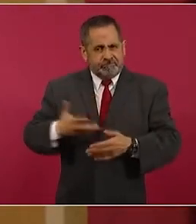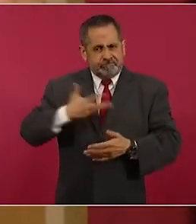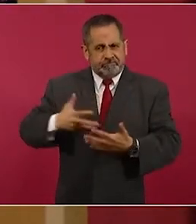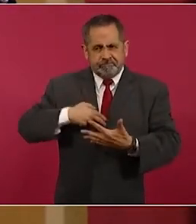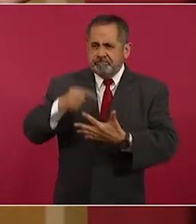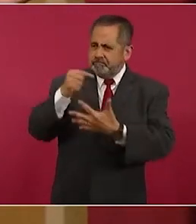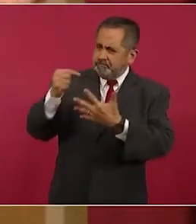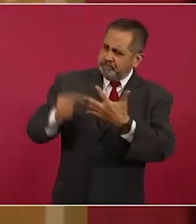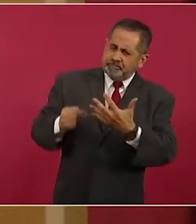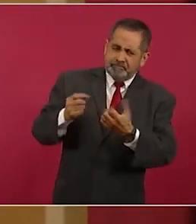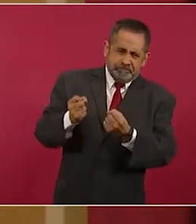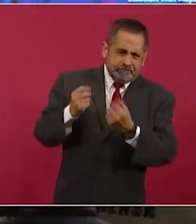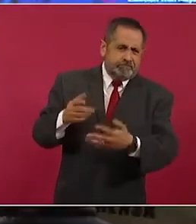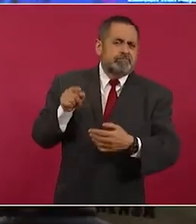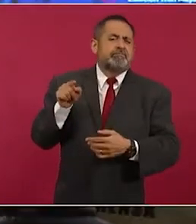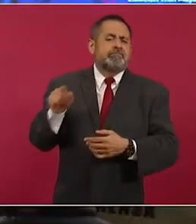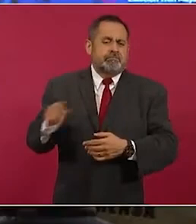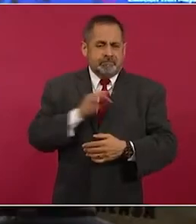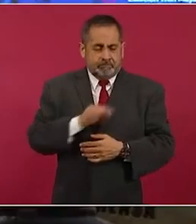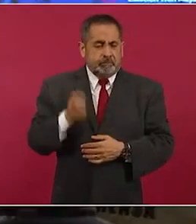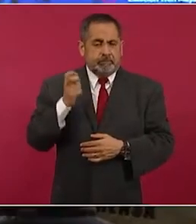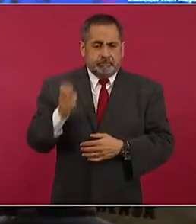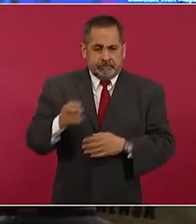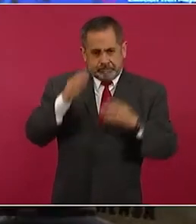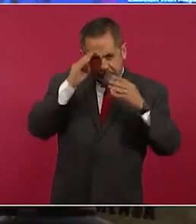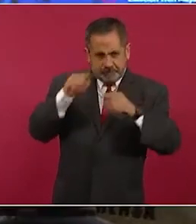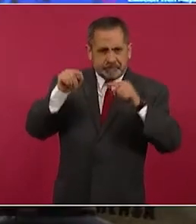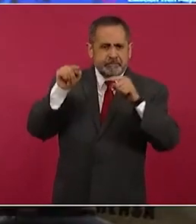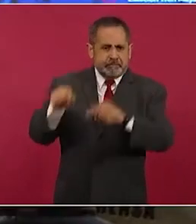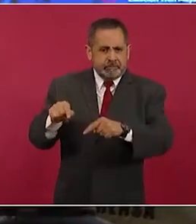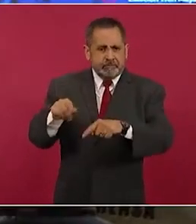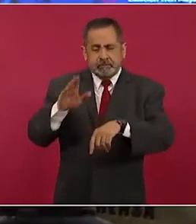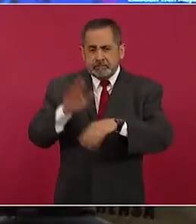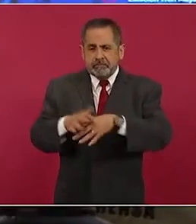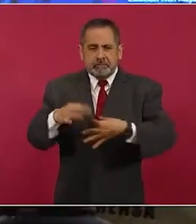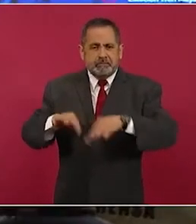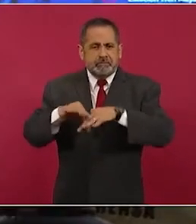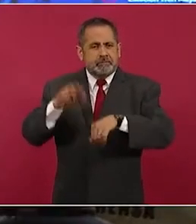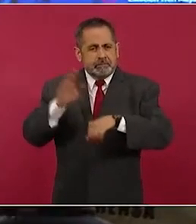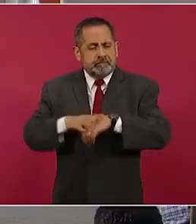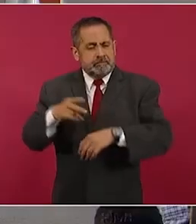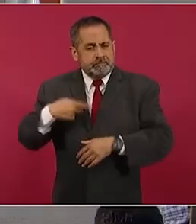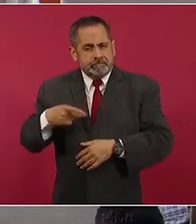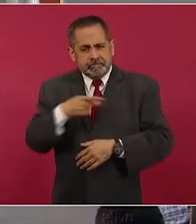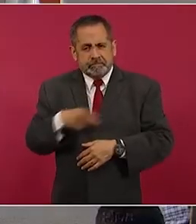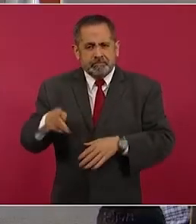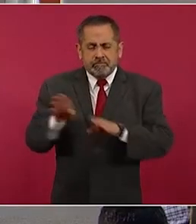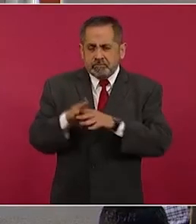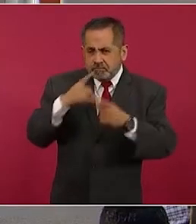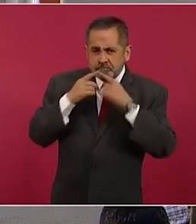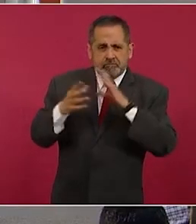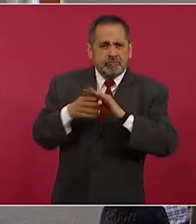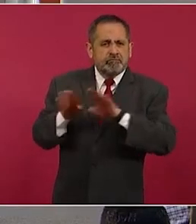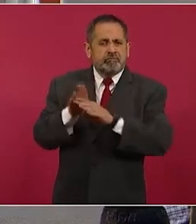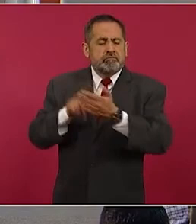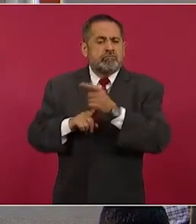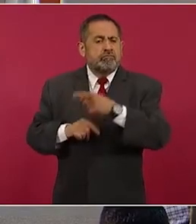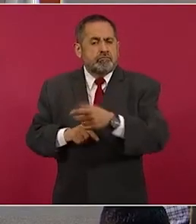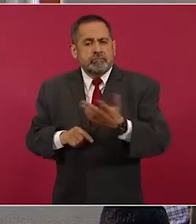y es donde hay más pobreza, por el abandono. cuando